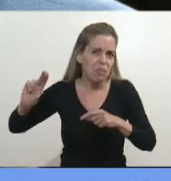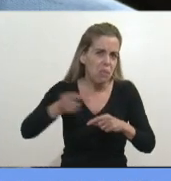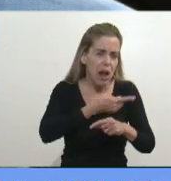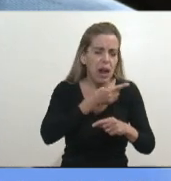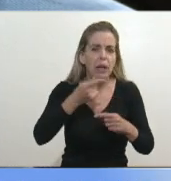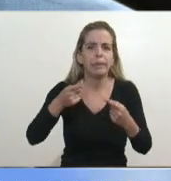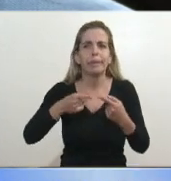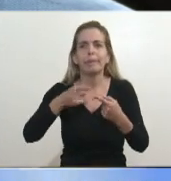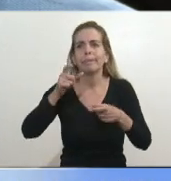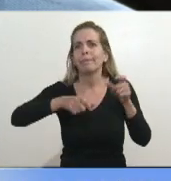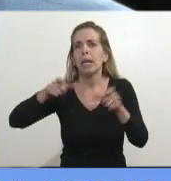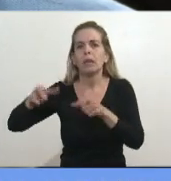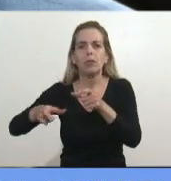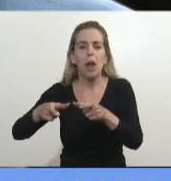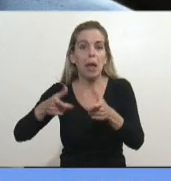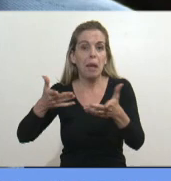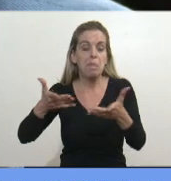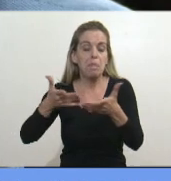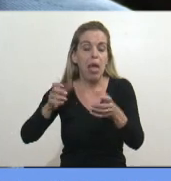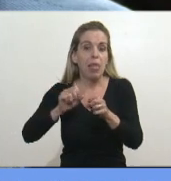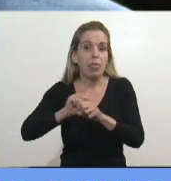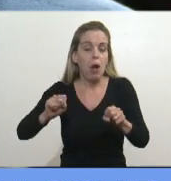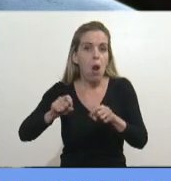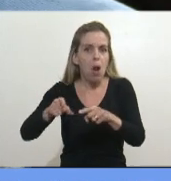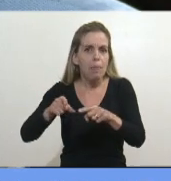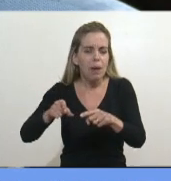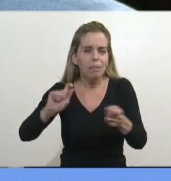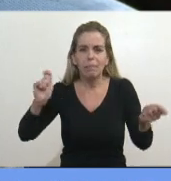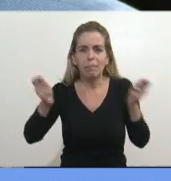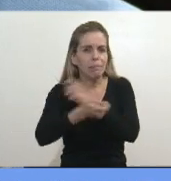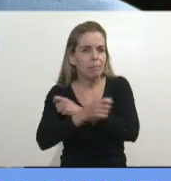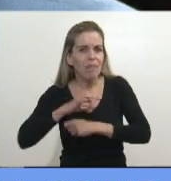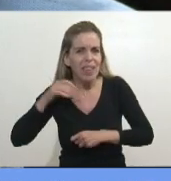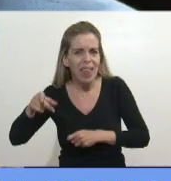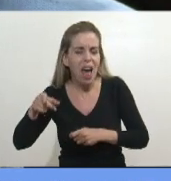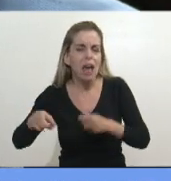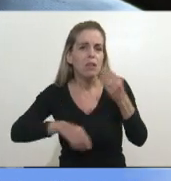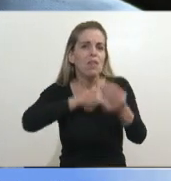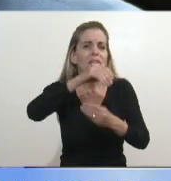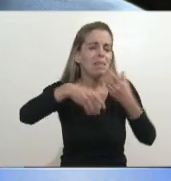gente que inesperadamente tuvo que cambiar su vida, familias enteras.